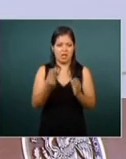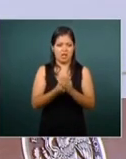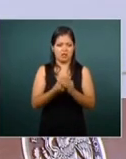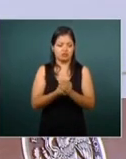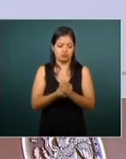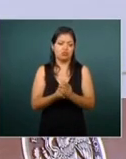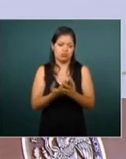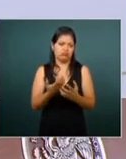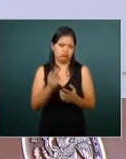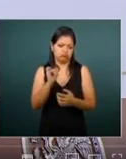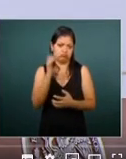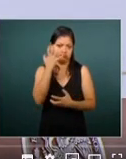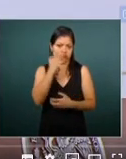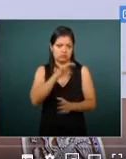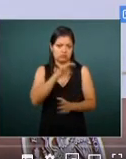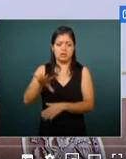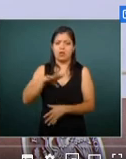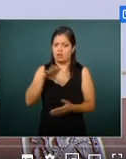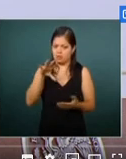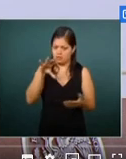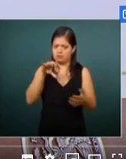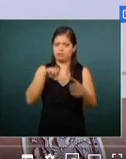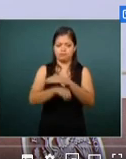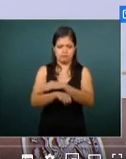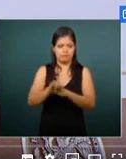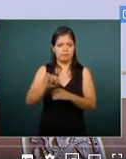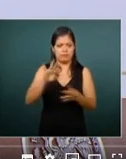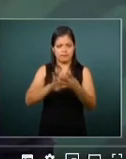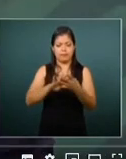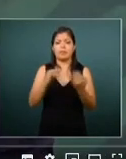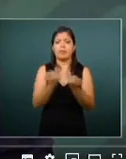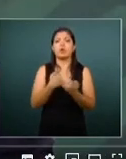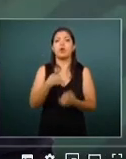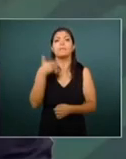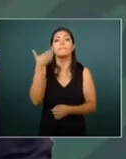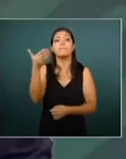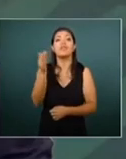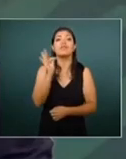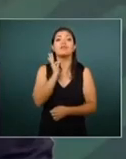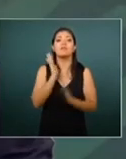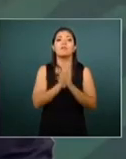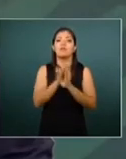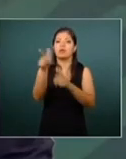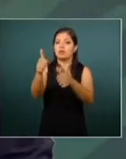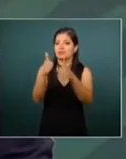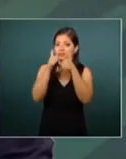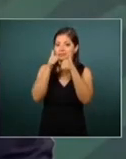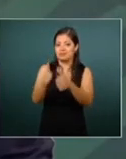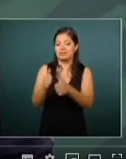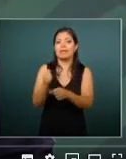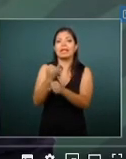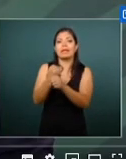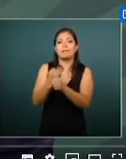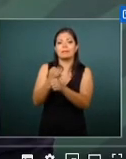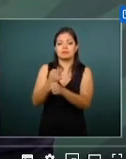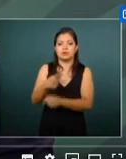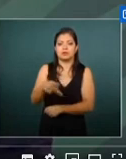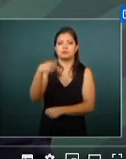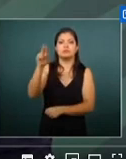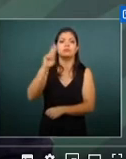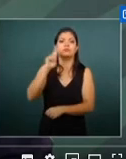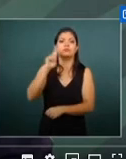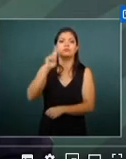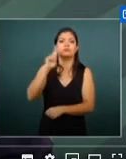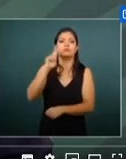también están detenidos y personalmente le pedí al fiscal general de la república a trajer el caso para que sea una investigación que lleve la fiscalía de la